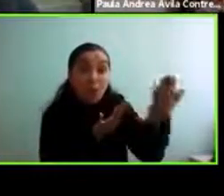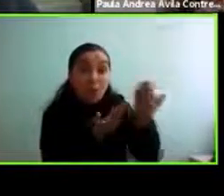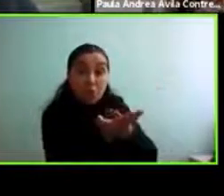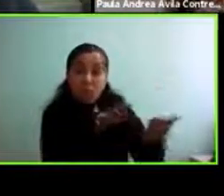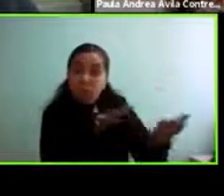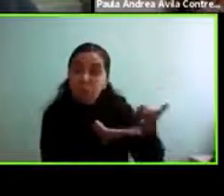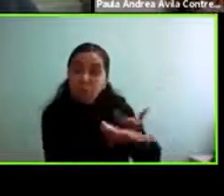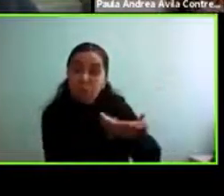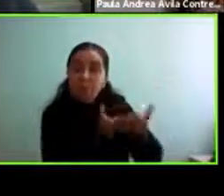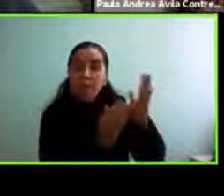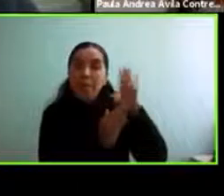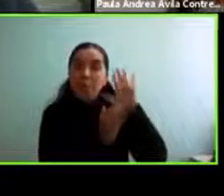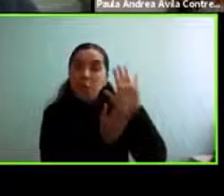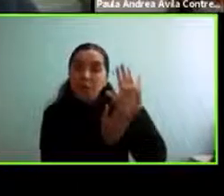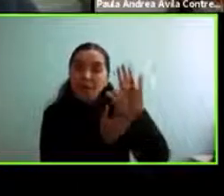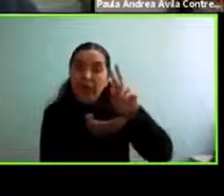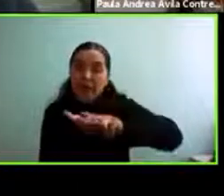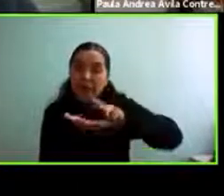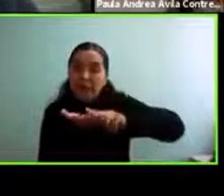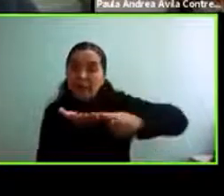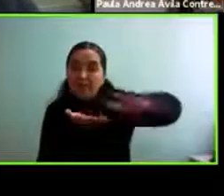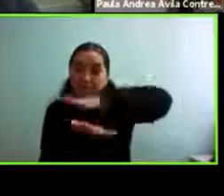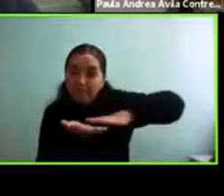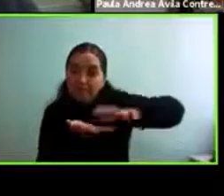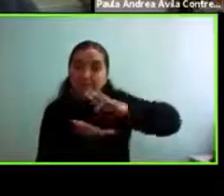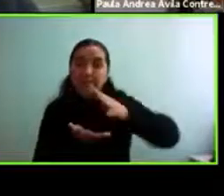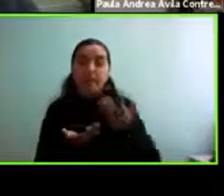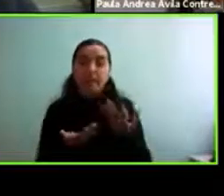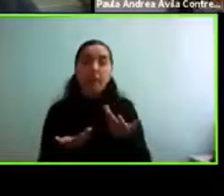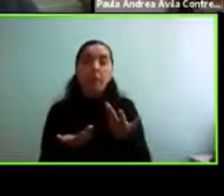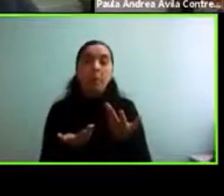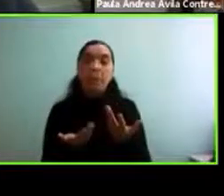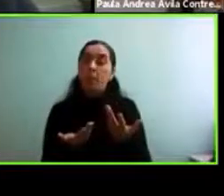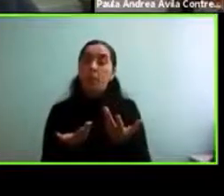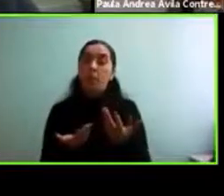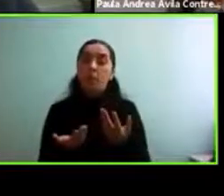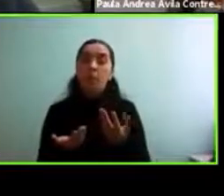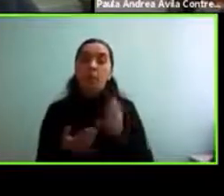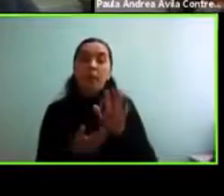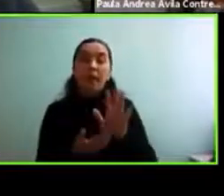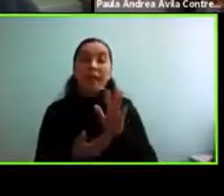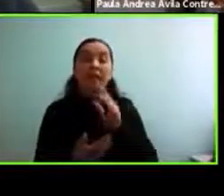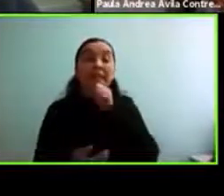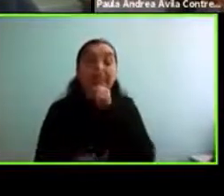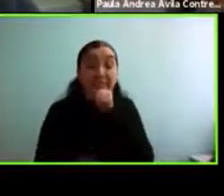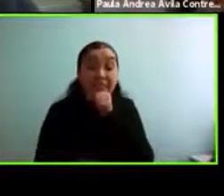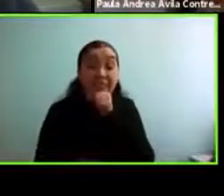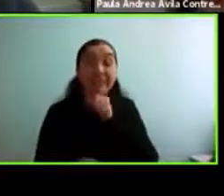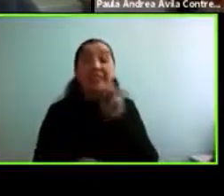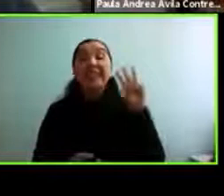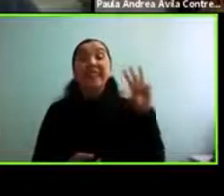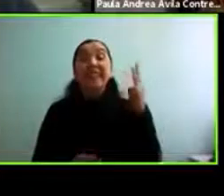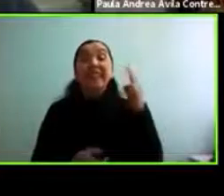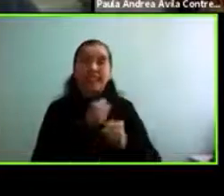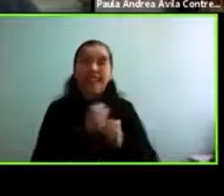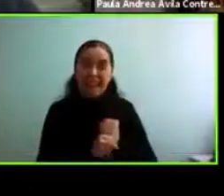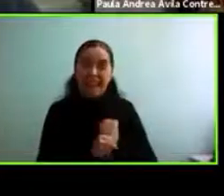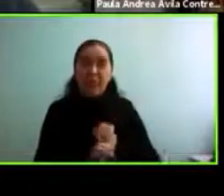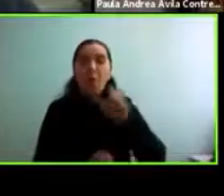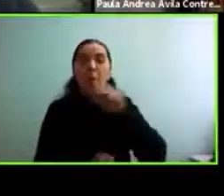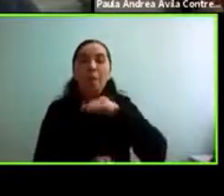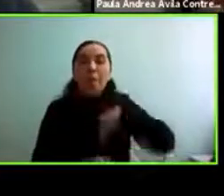mostrar la realidad de que el envejecimiento, la tercera edad o ser una persona mayor